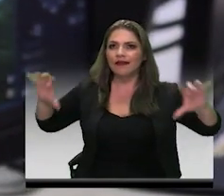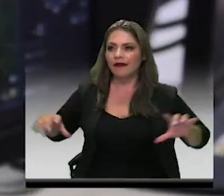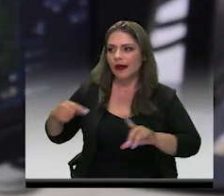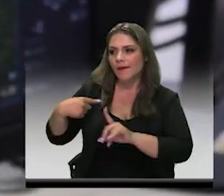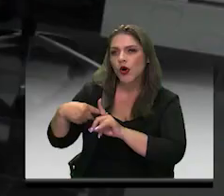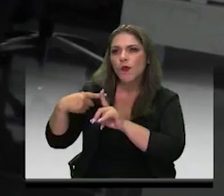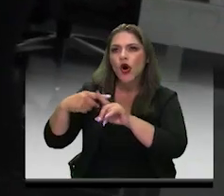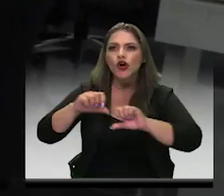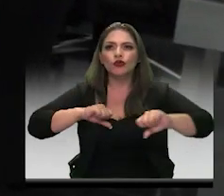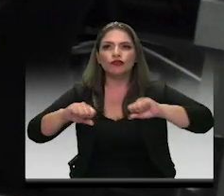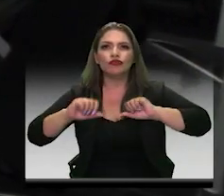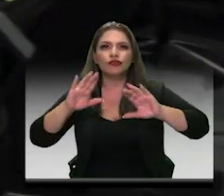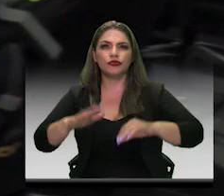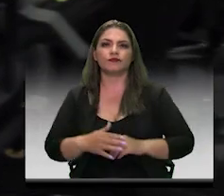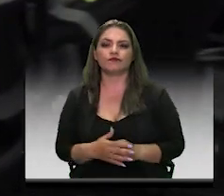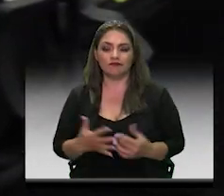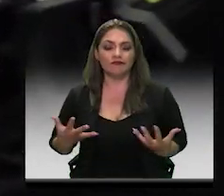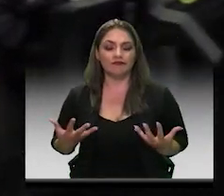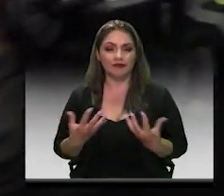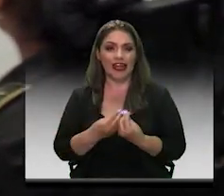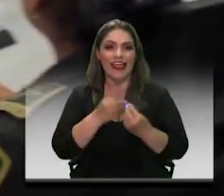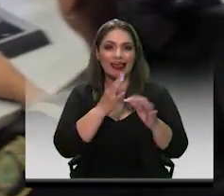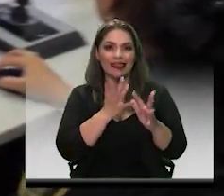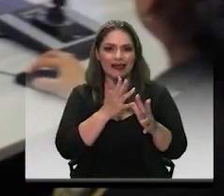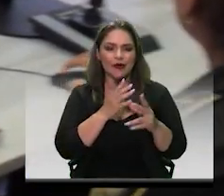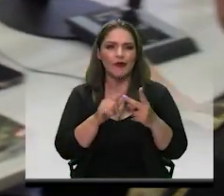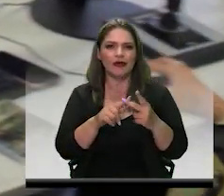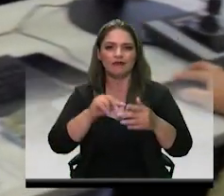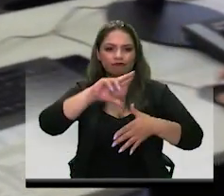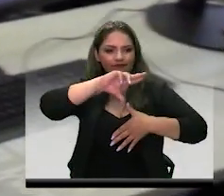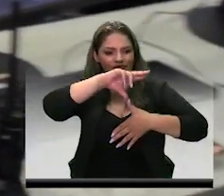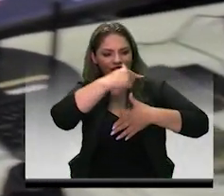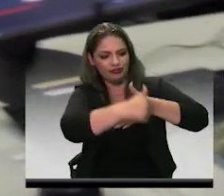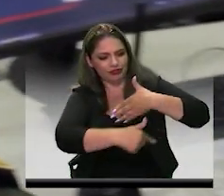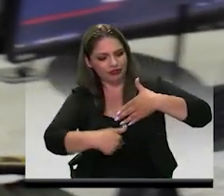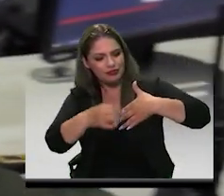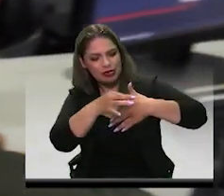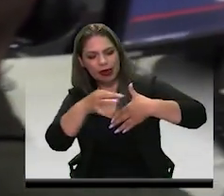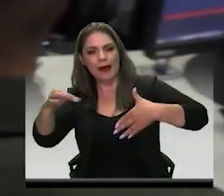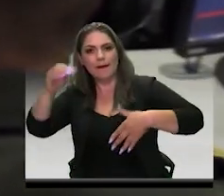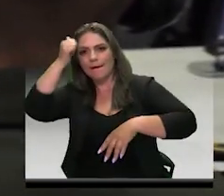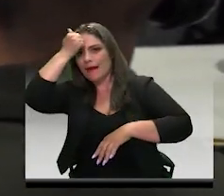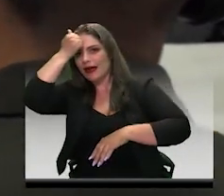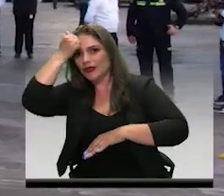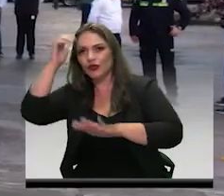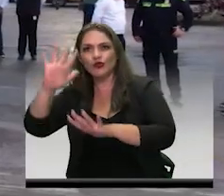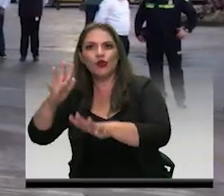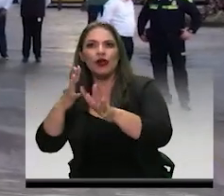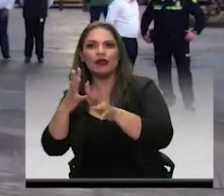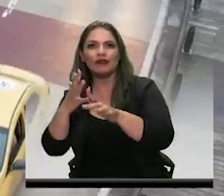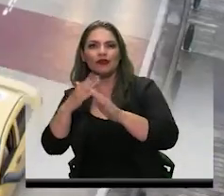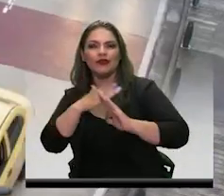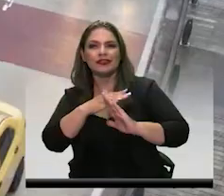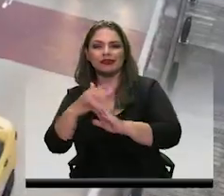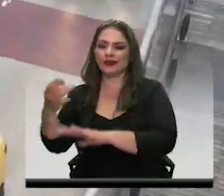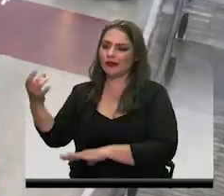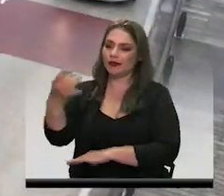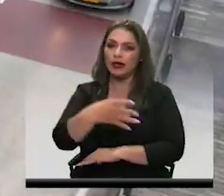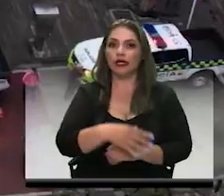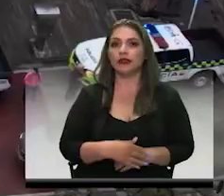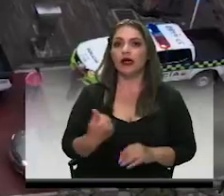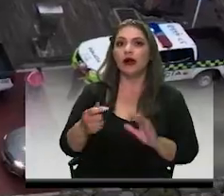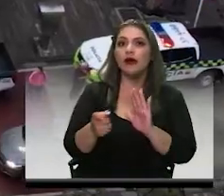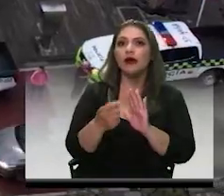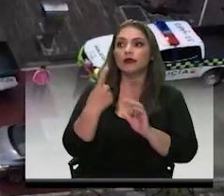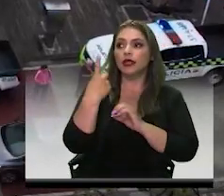materia, somos referentes en Latinoamérica. Es por esto que por segundo año consecutivo,